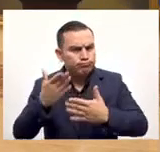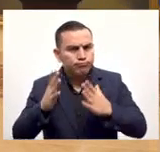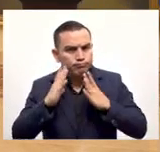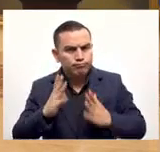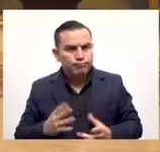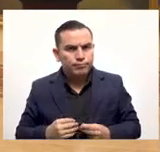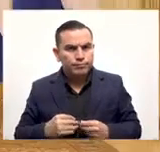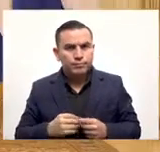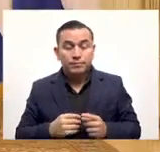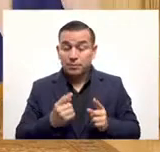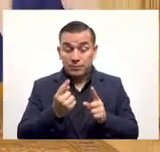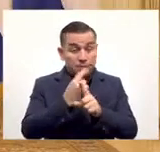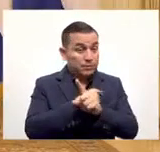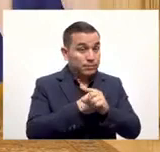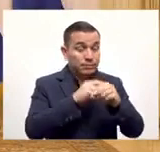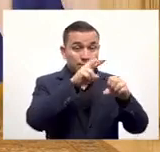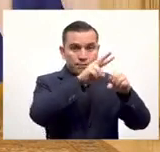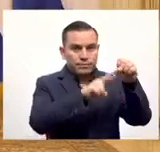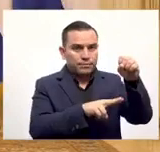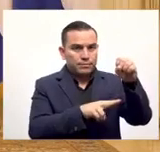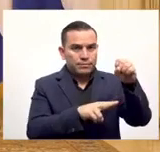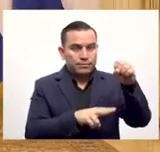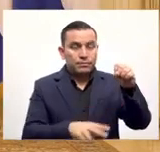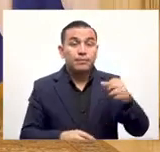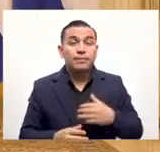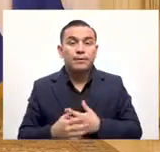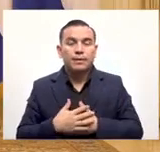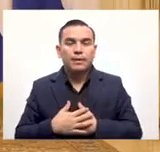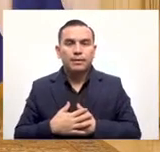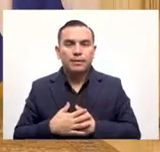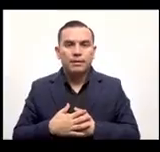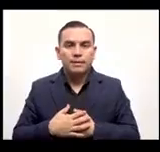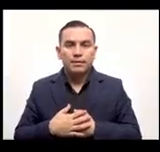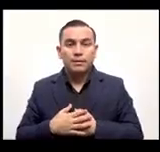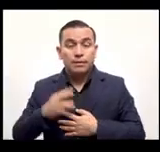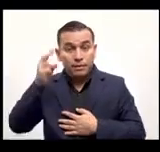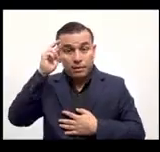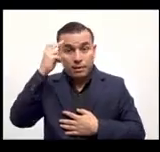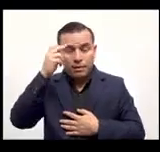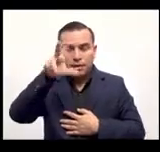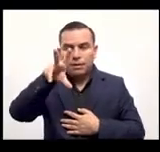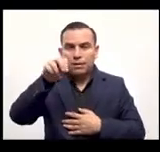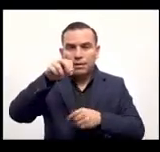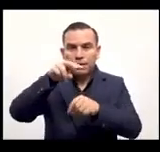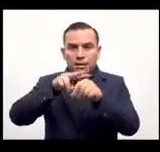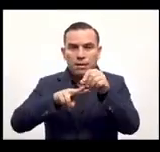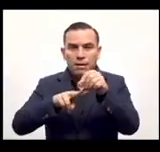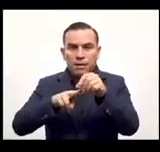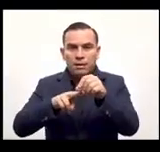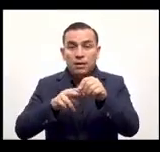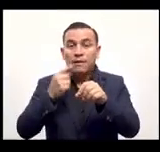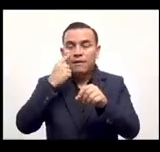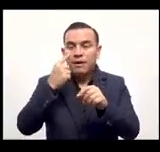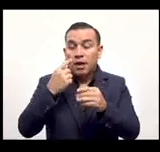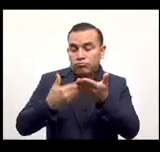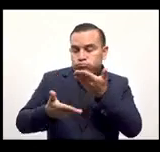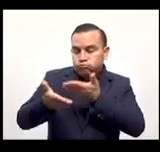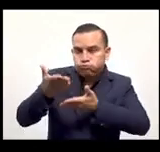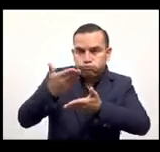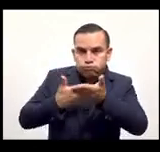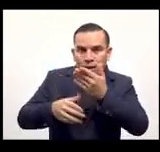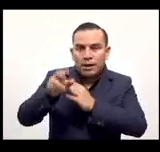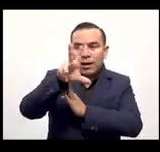usted reciba dólares ahí no varían los dólares lo que varía es cuánto vale en bitcoin la recompensa ahí está donde están las